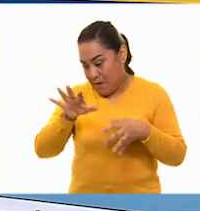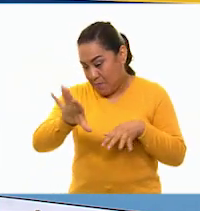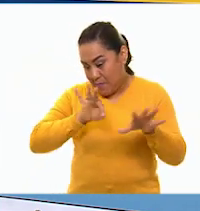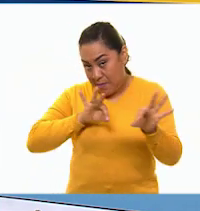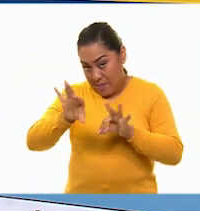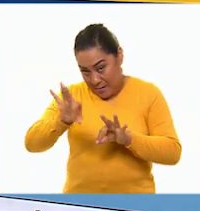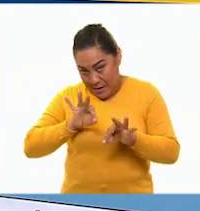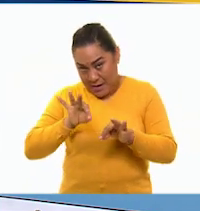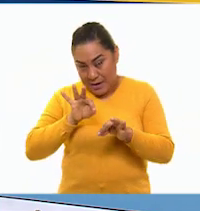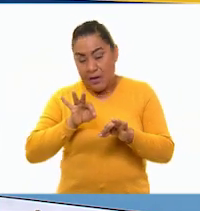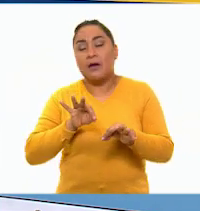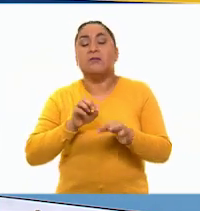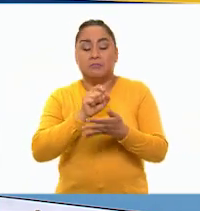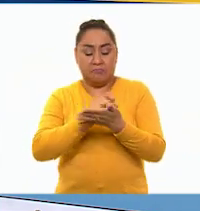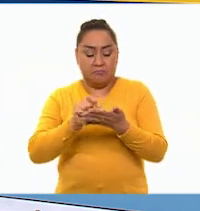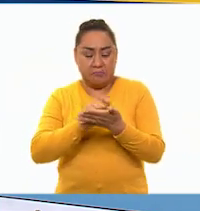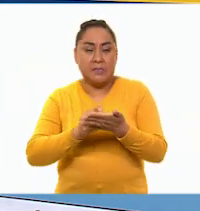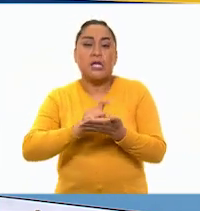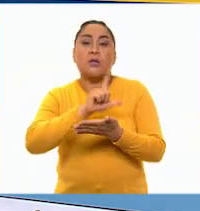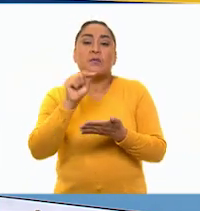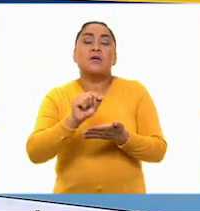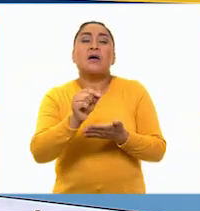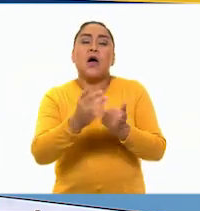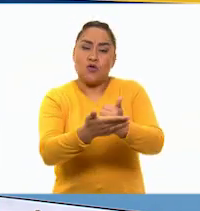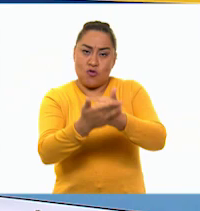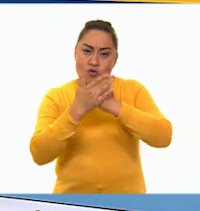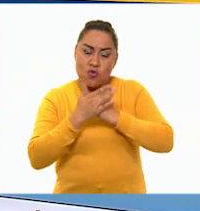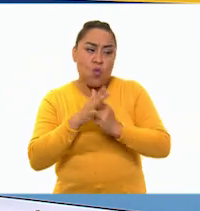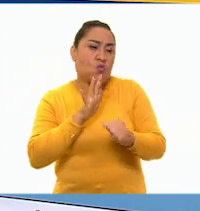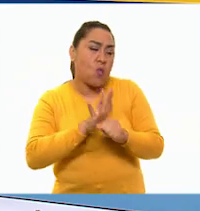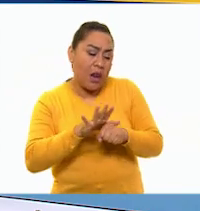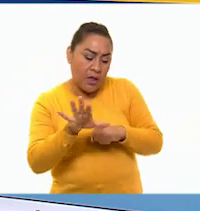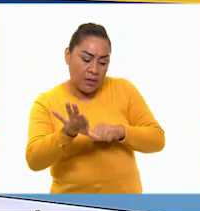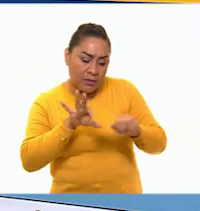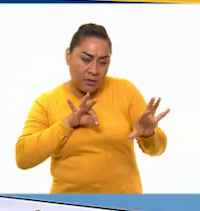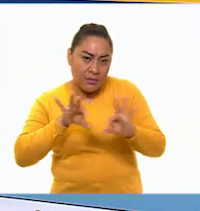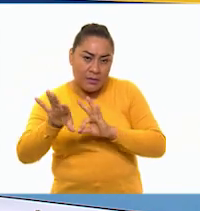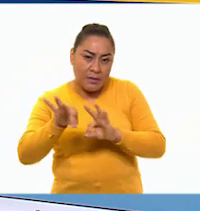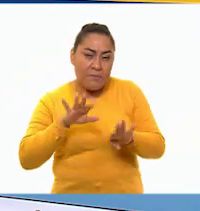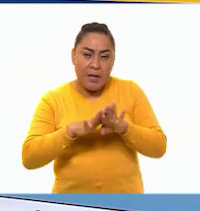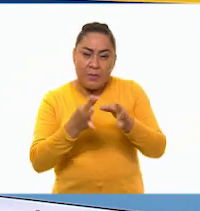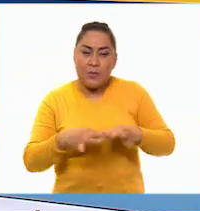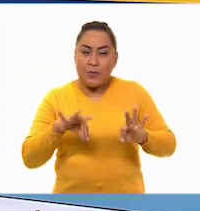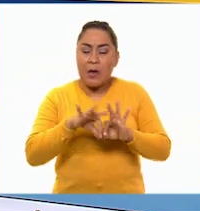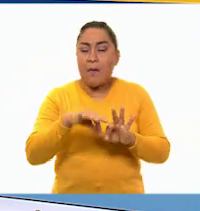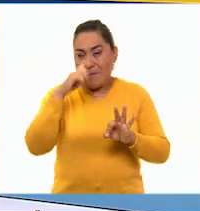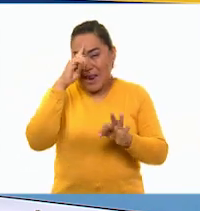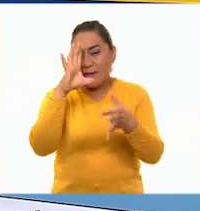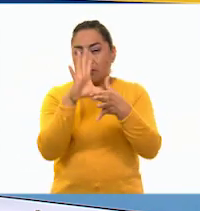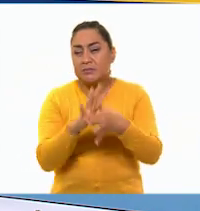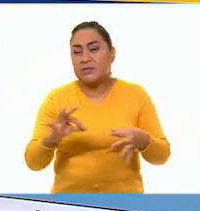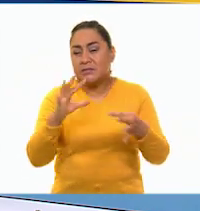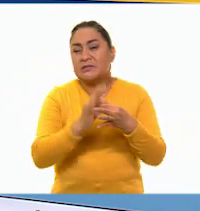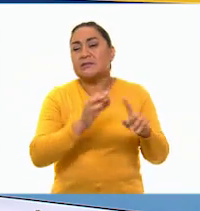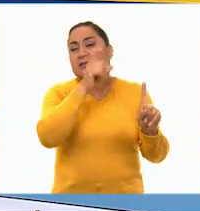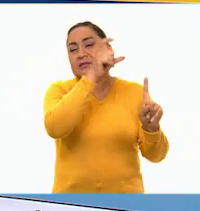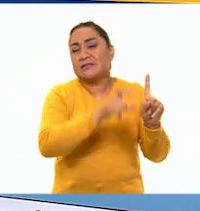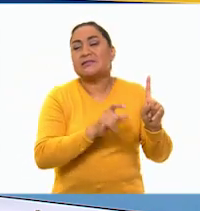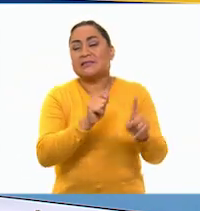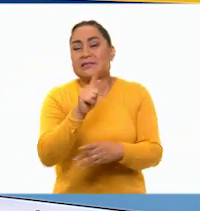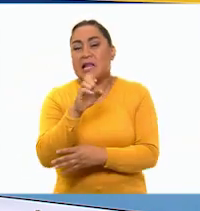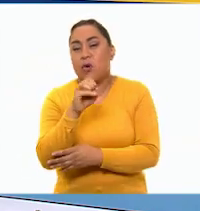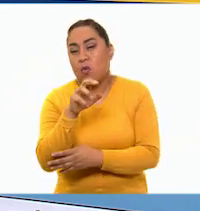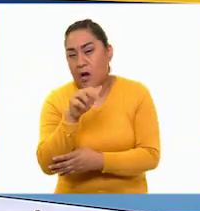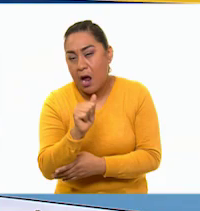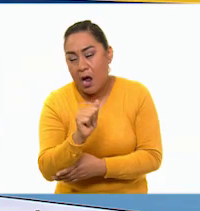nos ayuden a identificar la información con que podemos escribir el retrato de Leona Vicario. También pueden escribir una